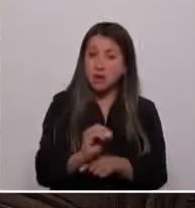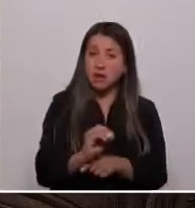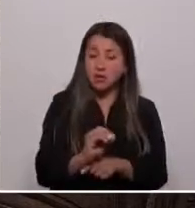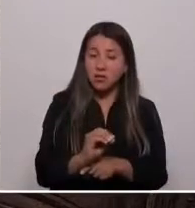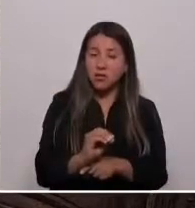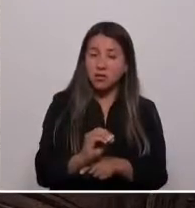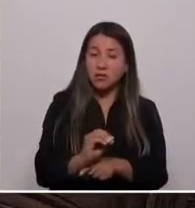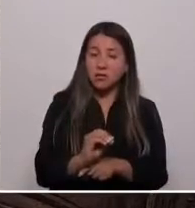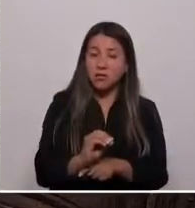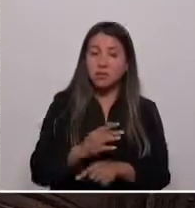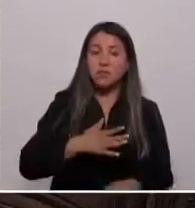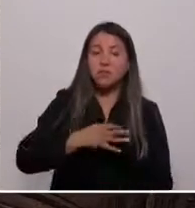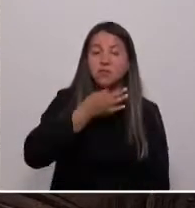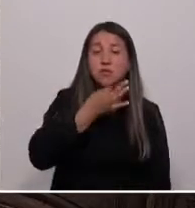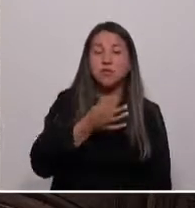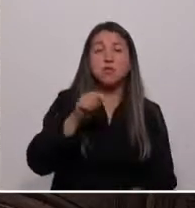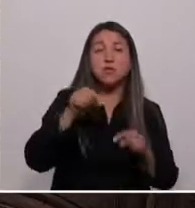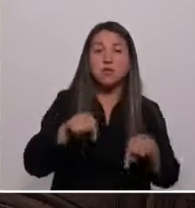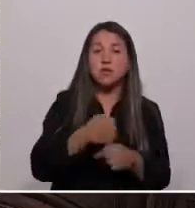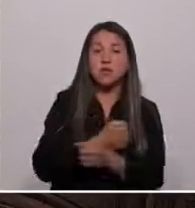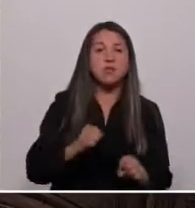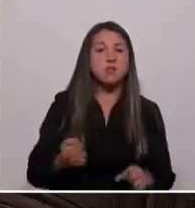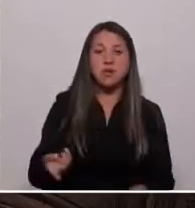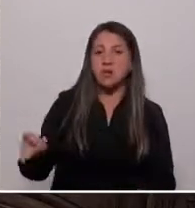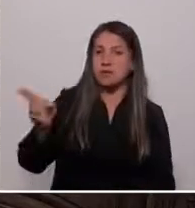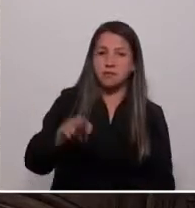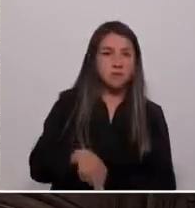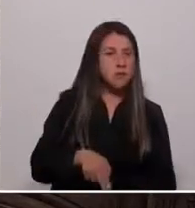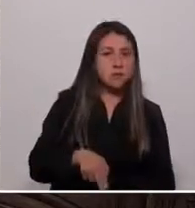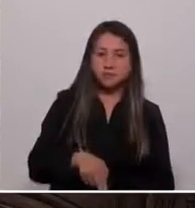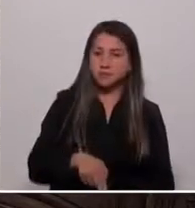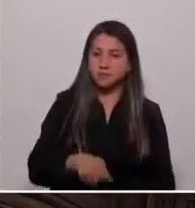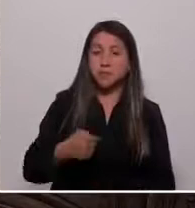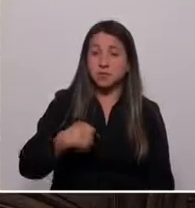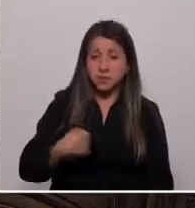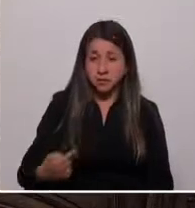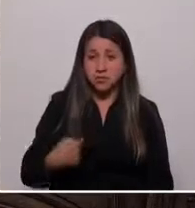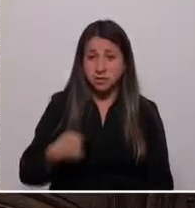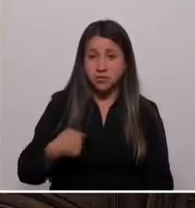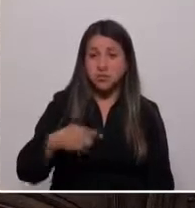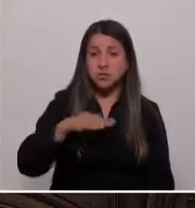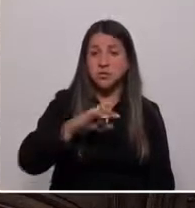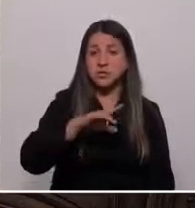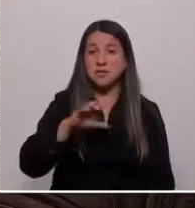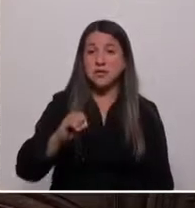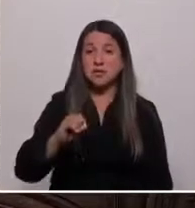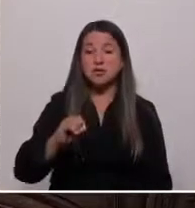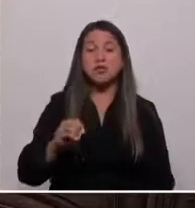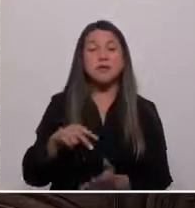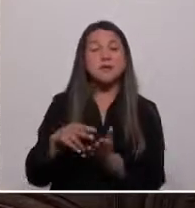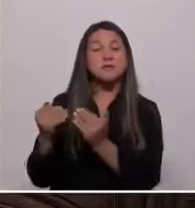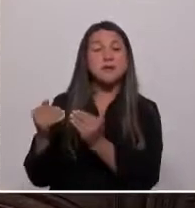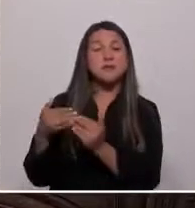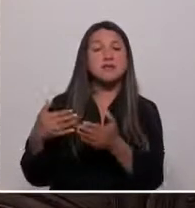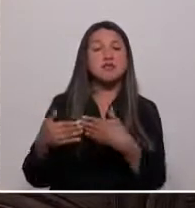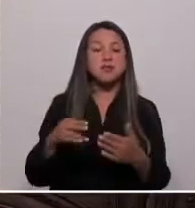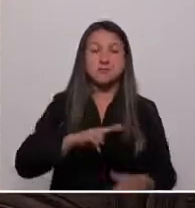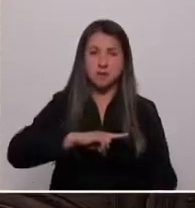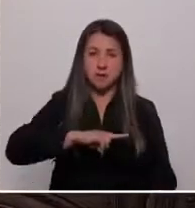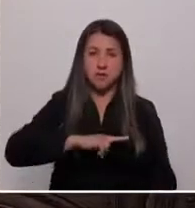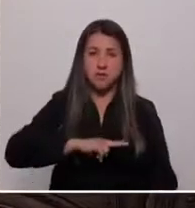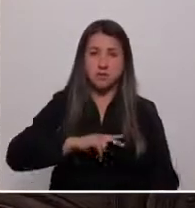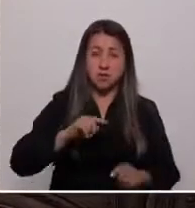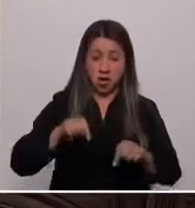digo que esto no puede volver a ocurrir. Yo vengo del Cerro Esperanza, en Valparaíso. Ahora estoy aquí,